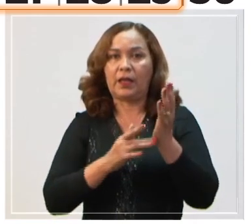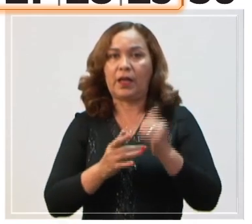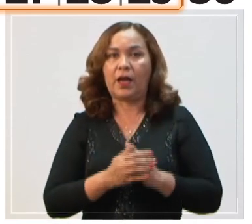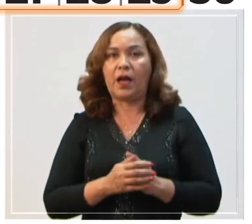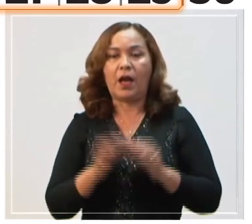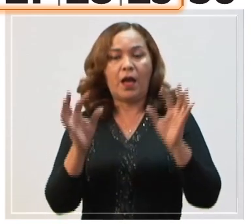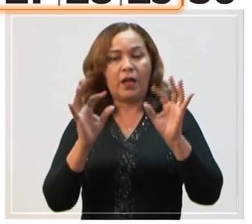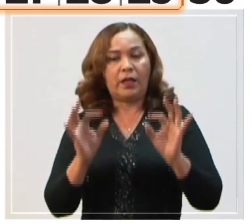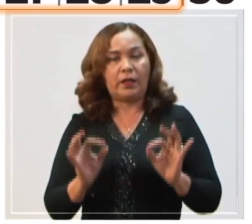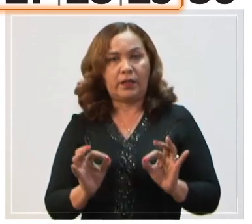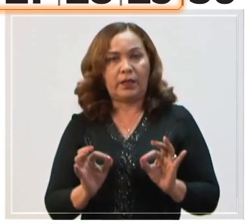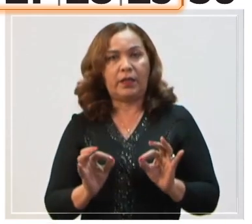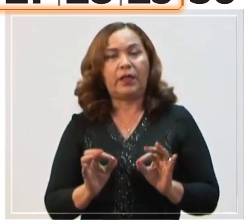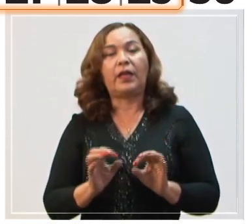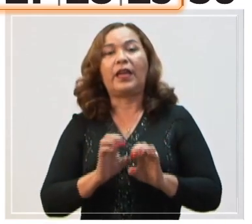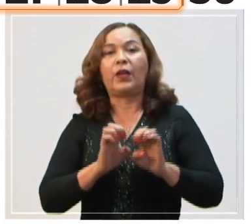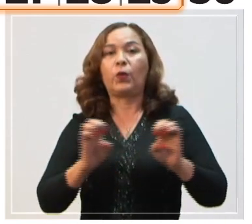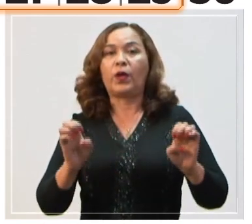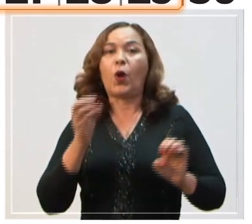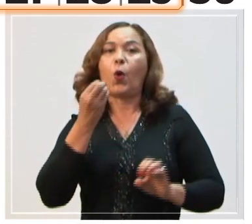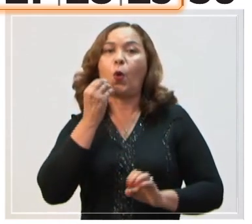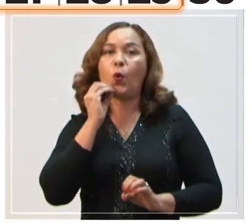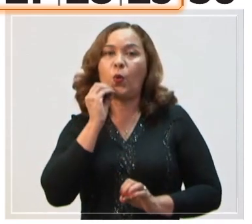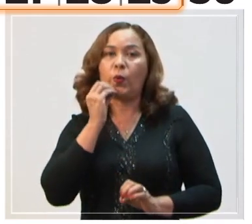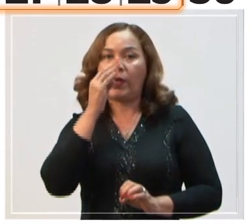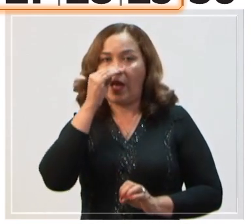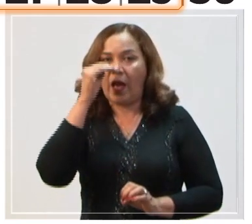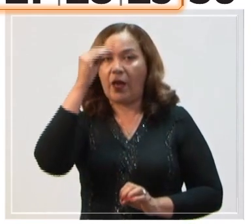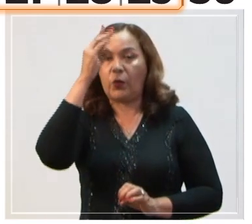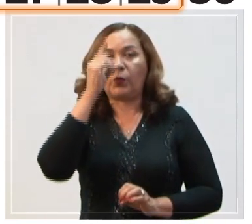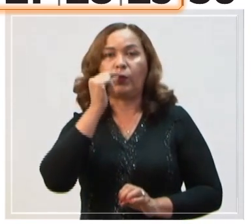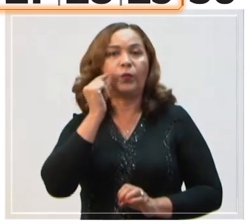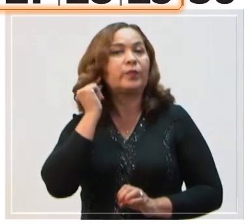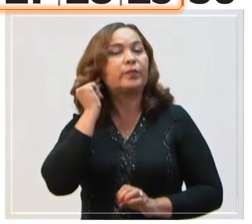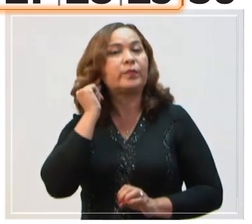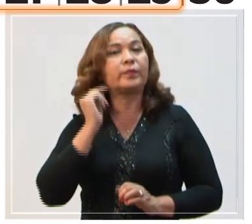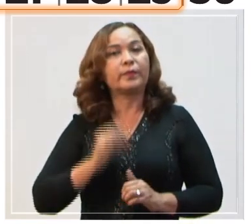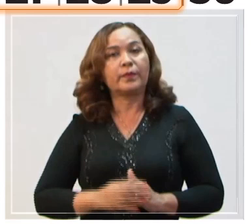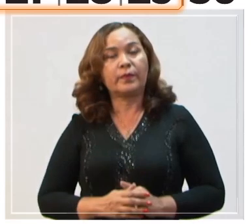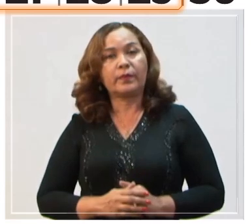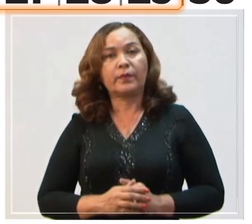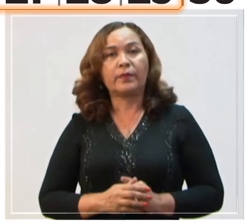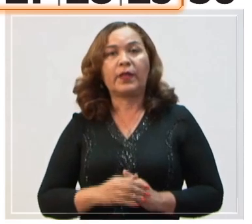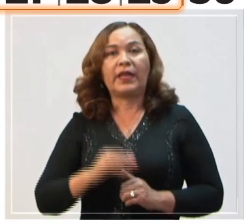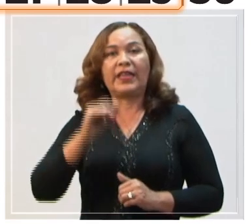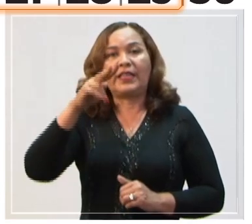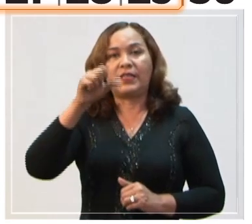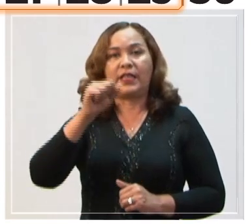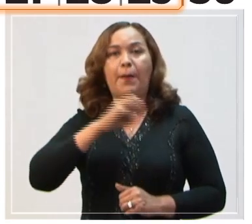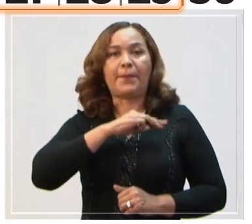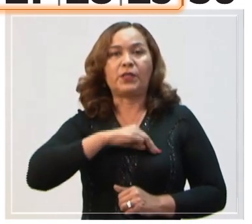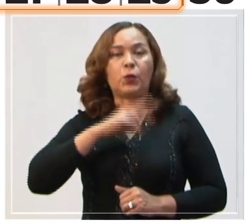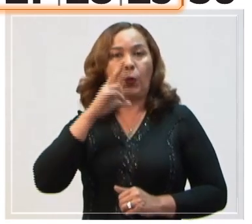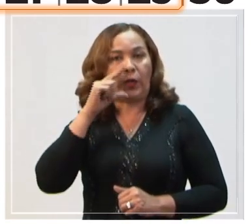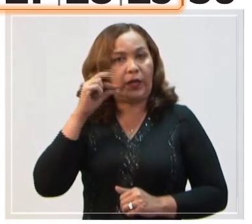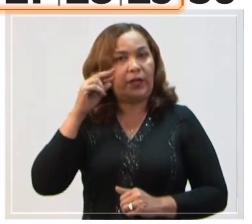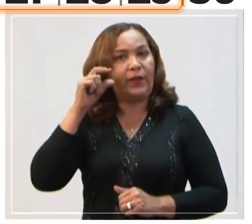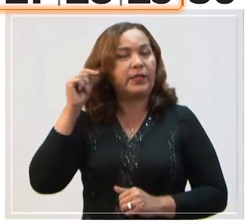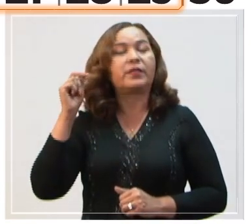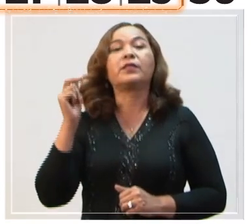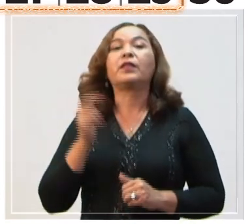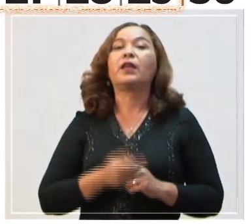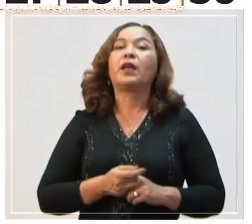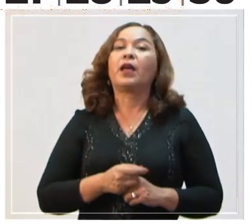Modalidad de Educación de Jóvenes, Adultas y Adultos. INSES y Misión Rivas. Del